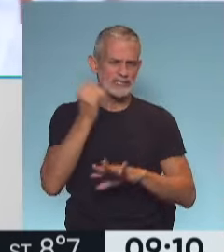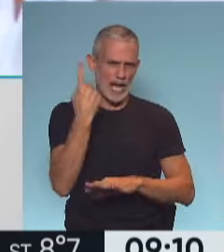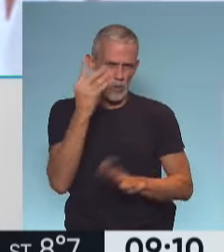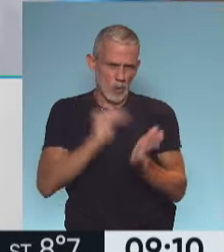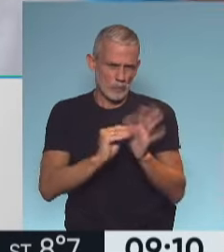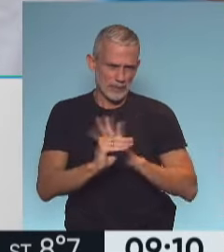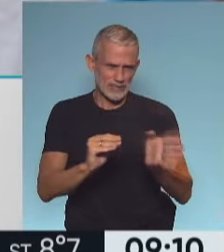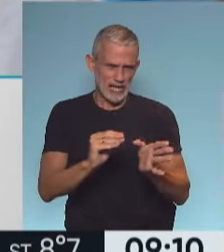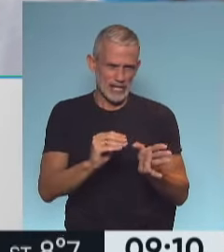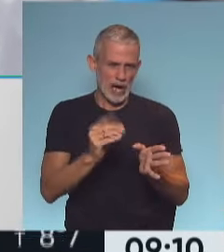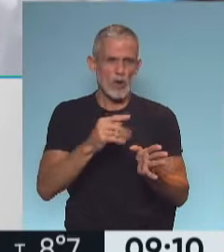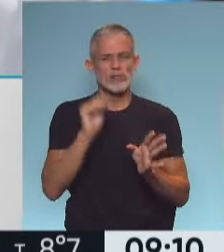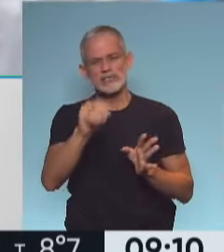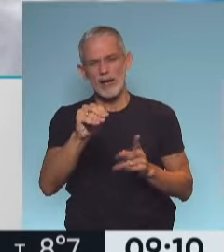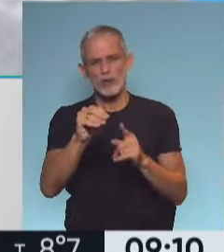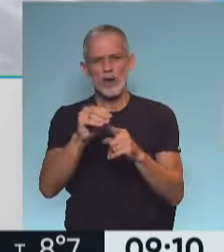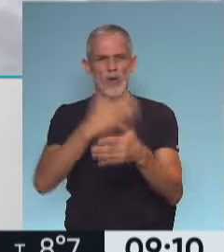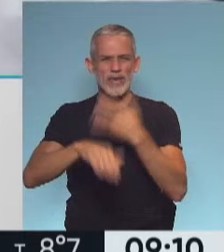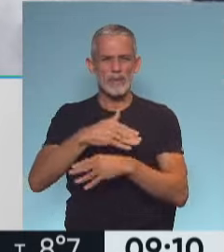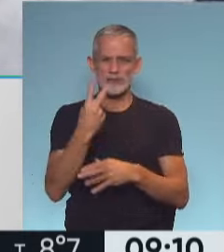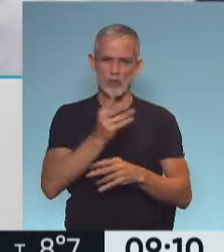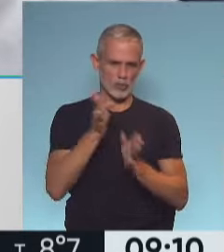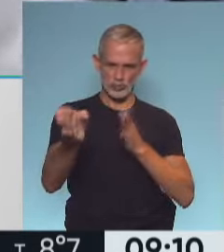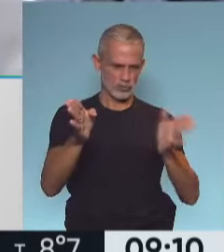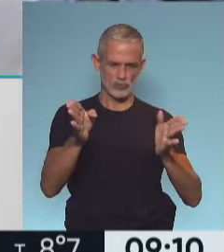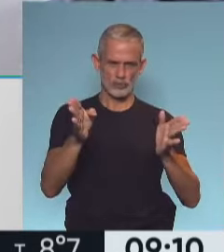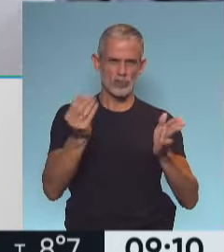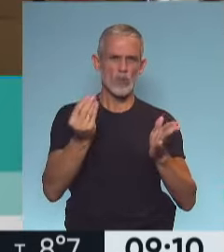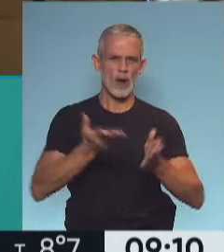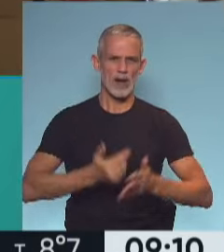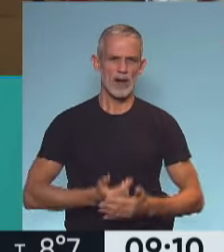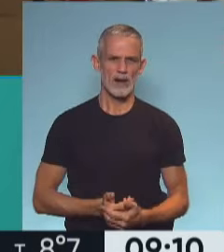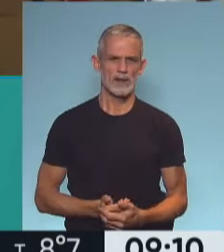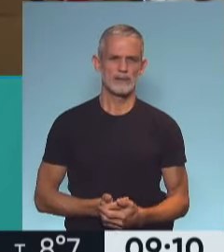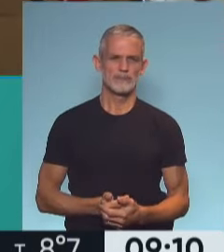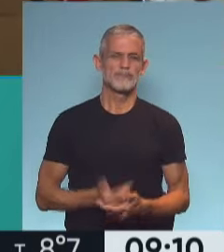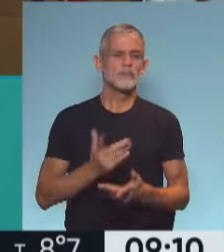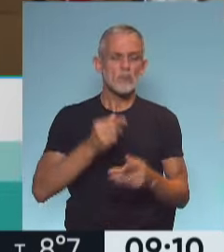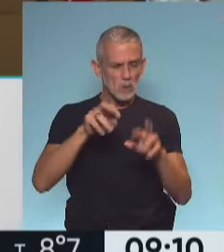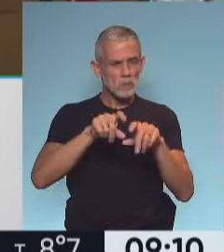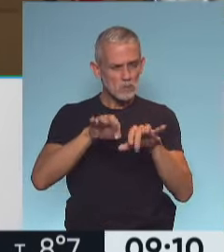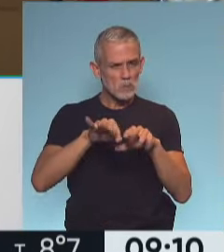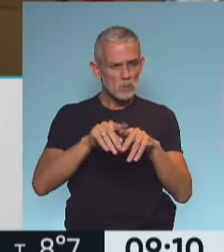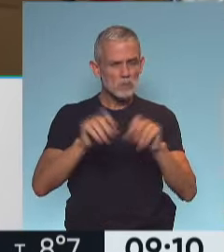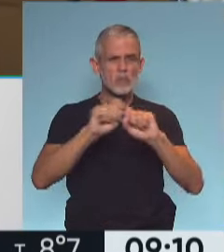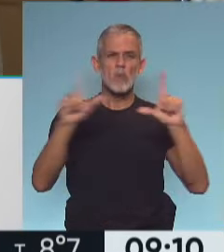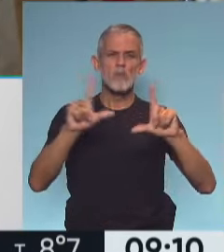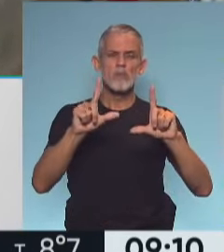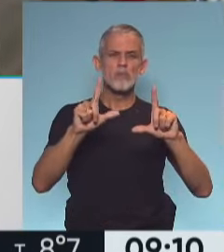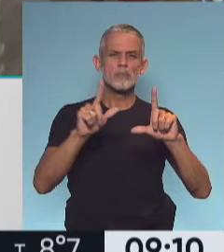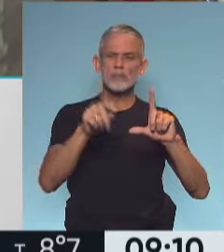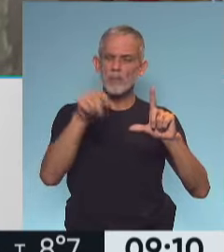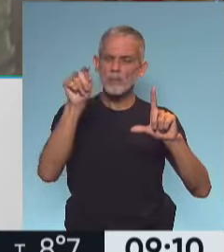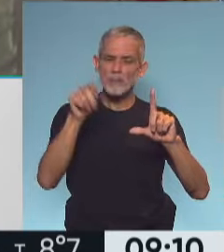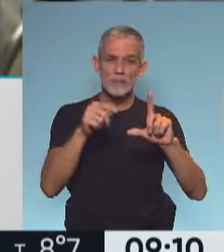ingresa y se anota también como discapacitado o discapacitada? O sea, ingresa y tilda